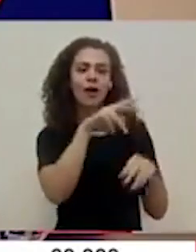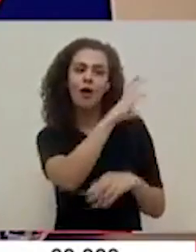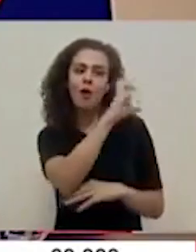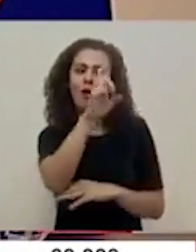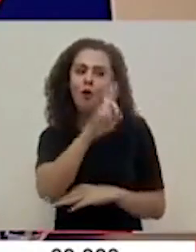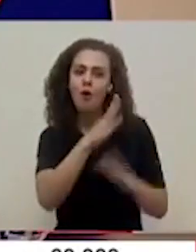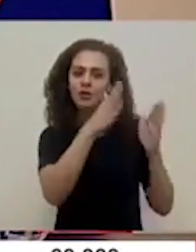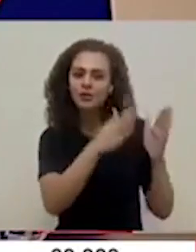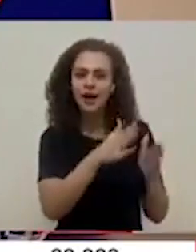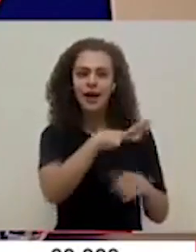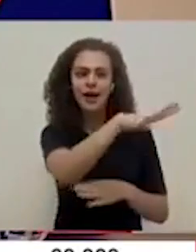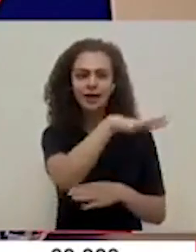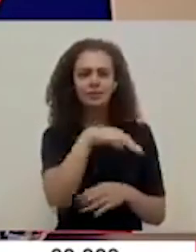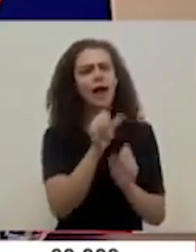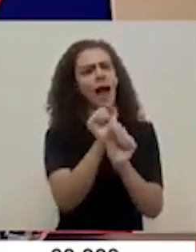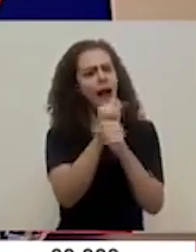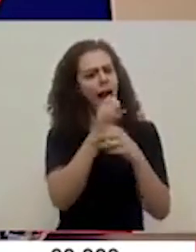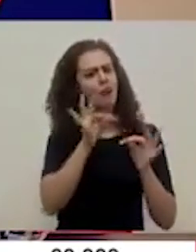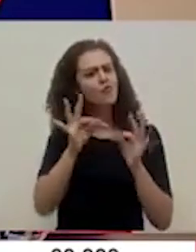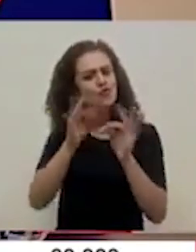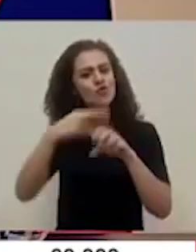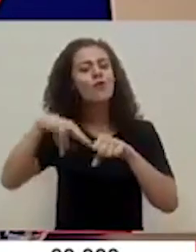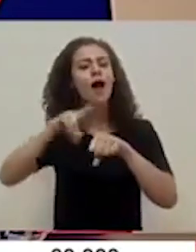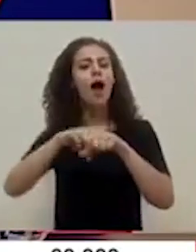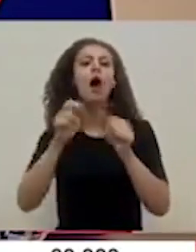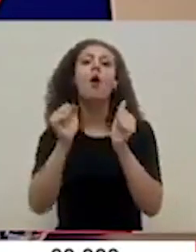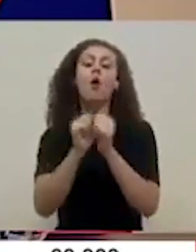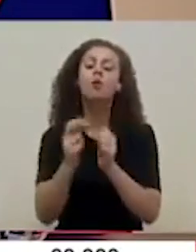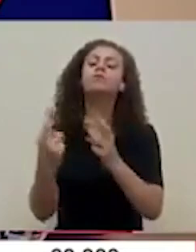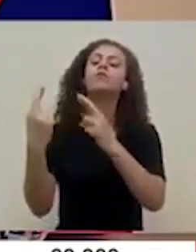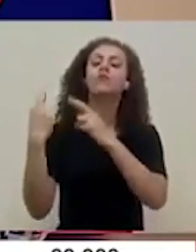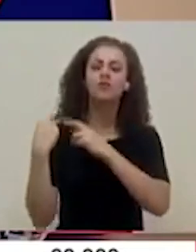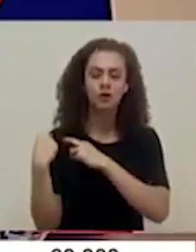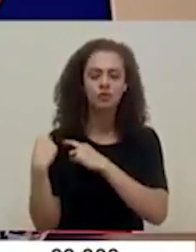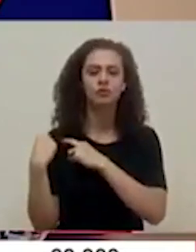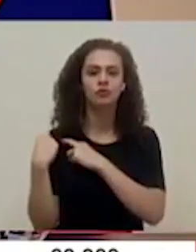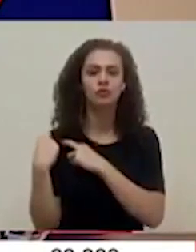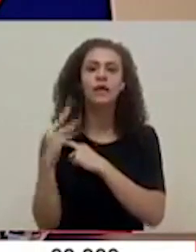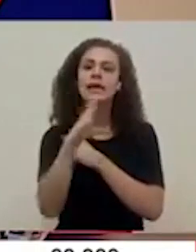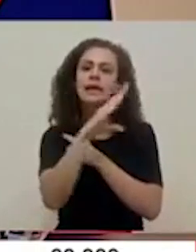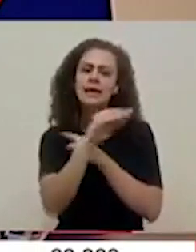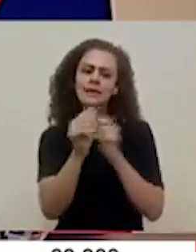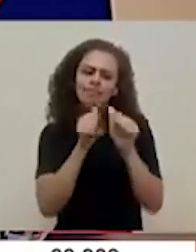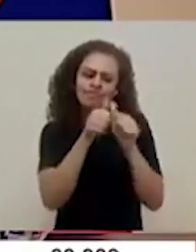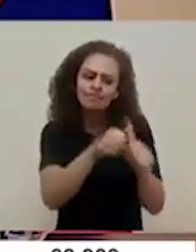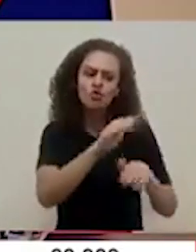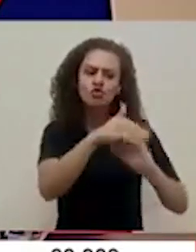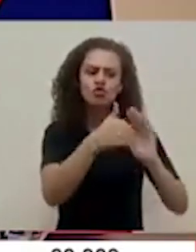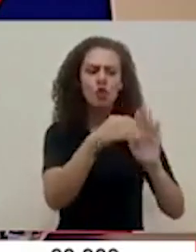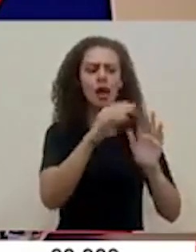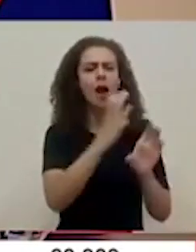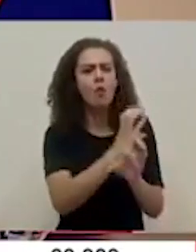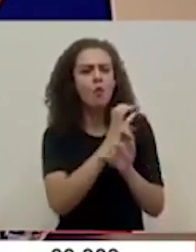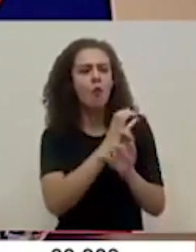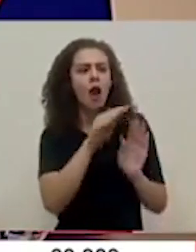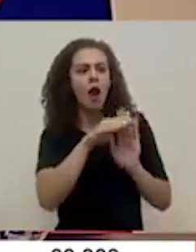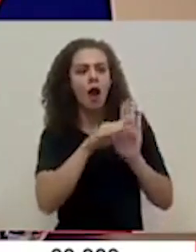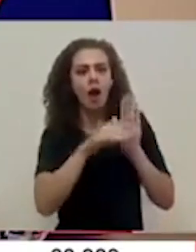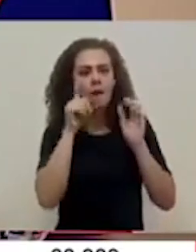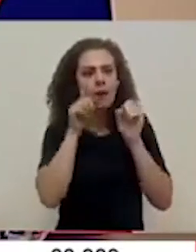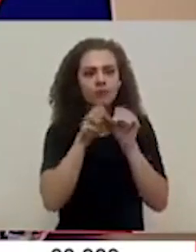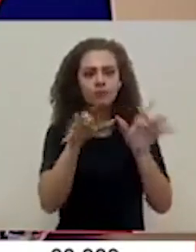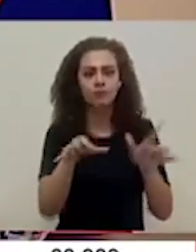que hagamos turismo nacional con responsabilidad y siguiendo todas las precauciones de contagio. Por ejemplo,